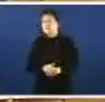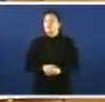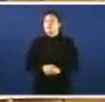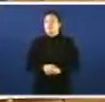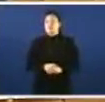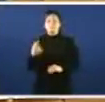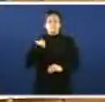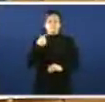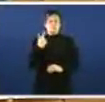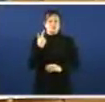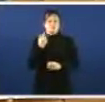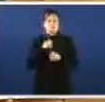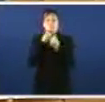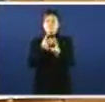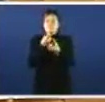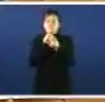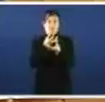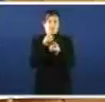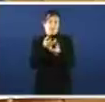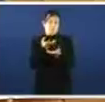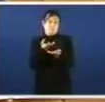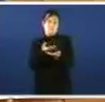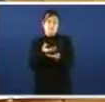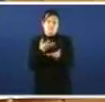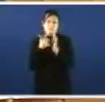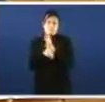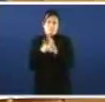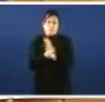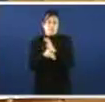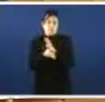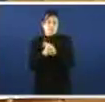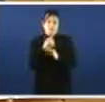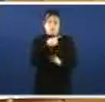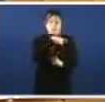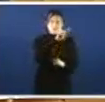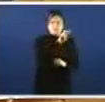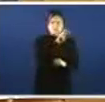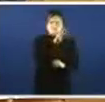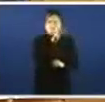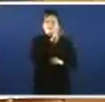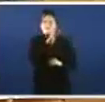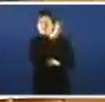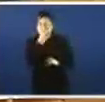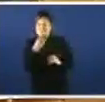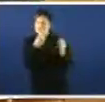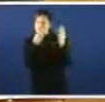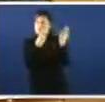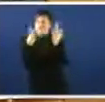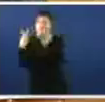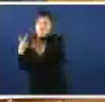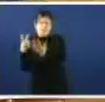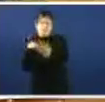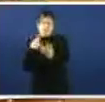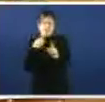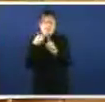exponer esta emenda da adición á moción número 1387 e que tan unha fungalidade non vou falar